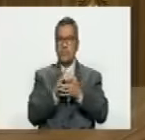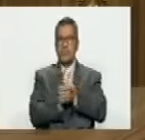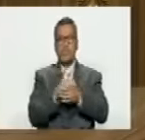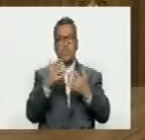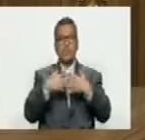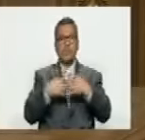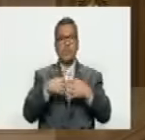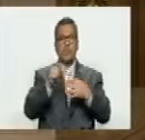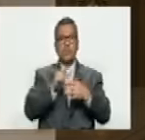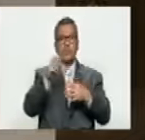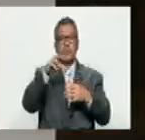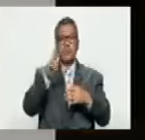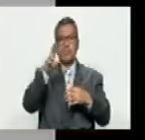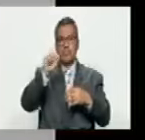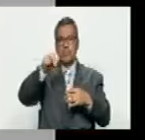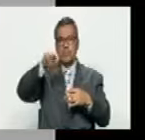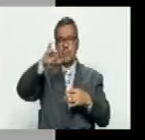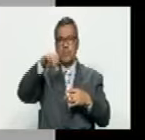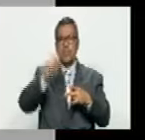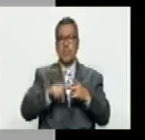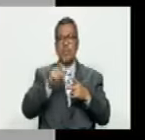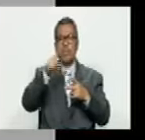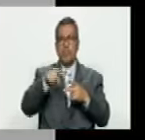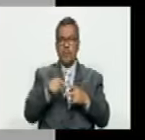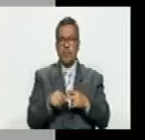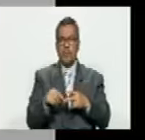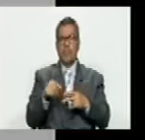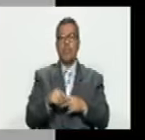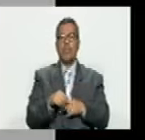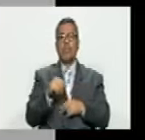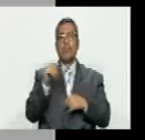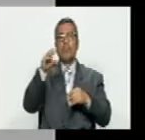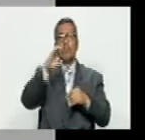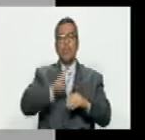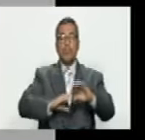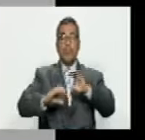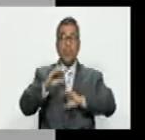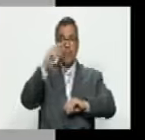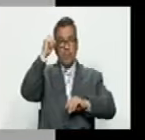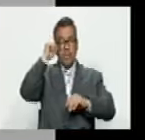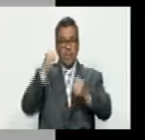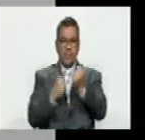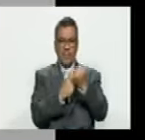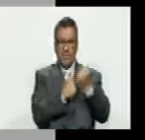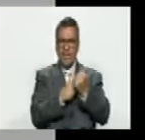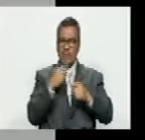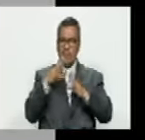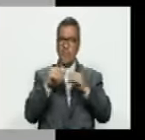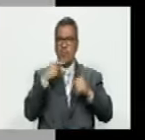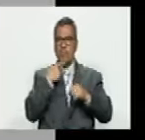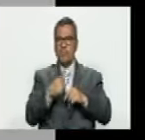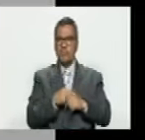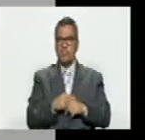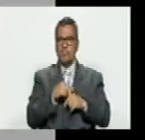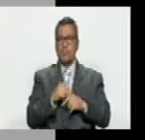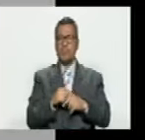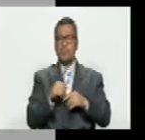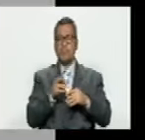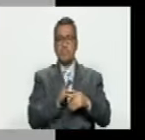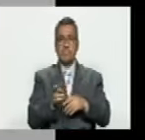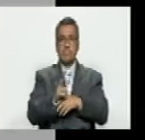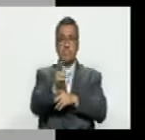trabaja para la CIA en Ucrania y en Irak entonces es una compañía de la CIA que refuerza el relato es la serpiente